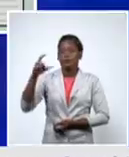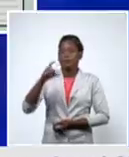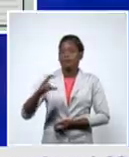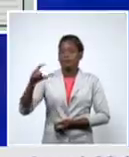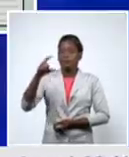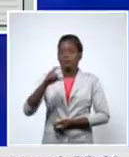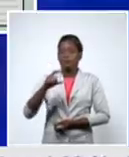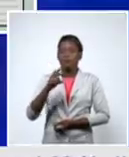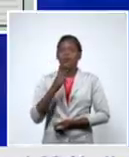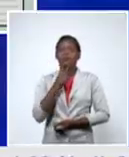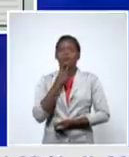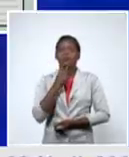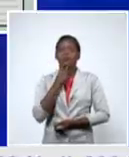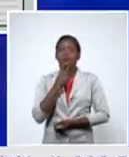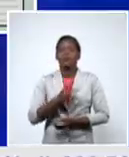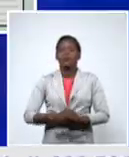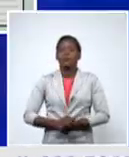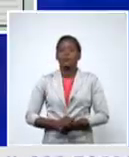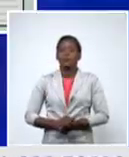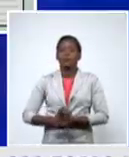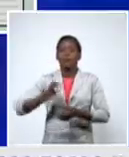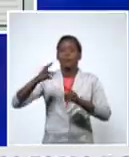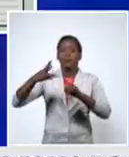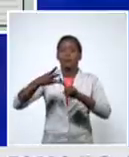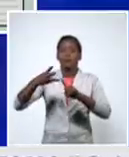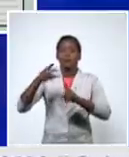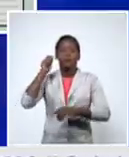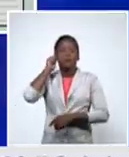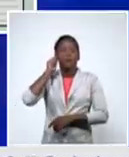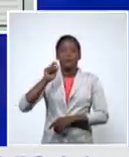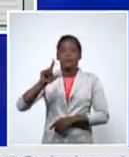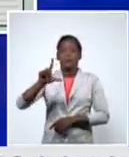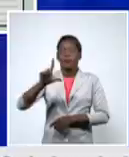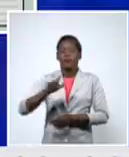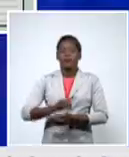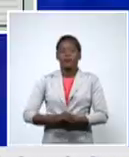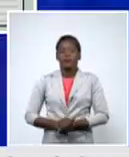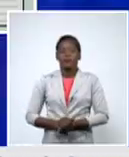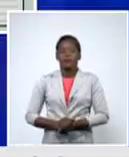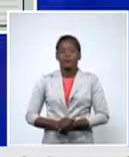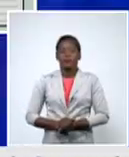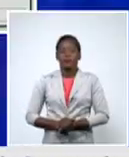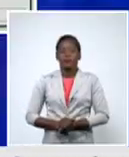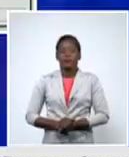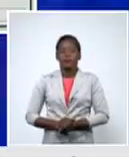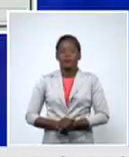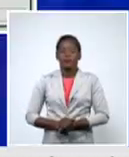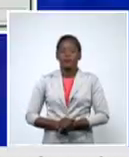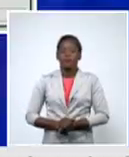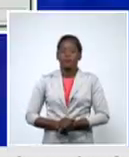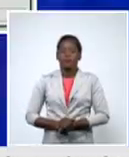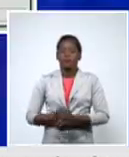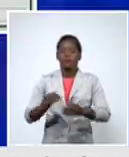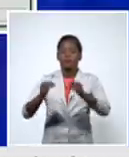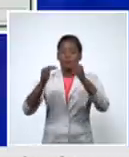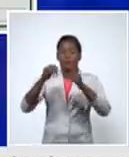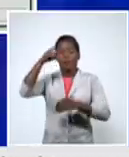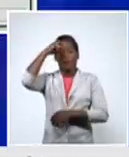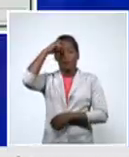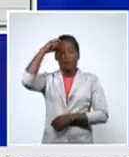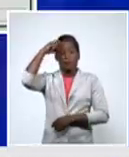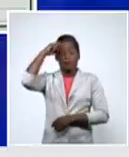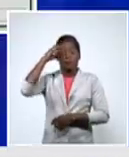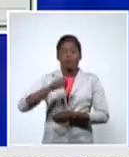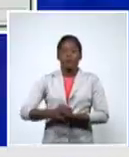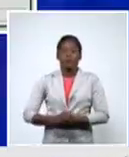Vertiente después Florida Santi Espíritu ahí ustedes pueden ver el incremento que ha ido teniendo